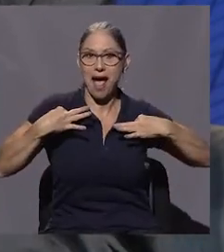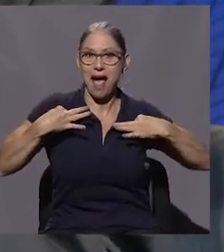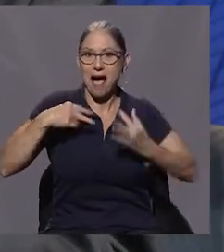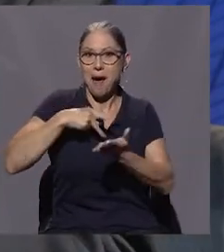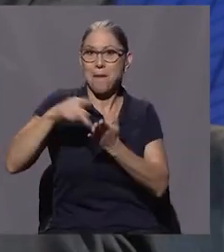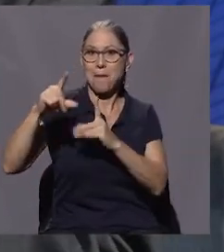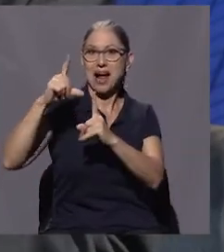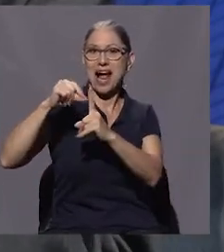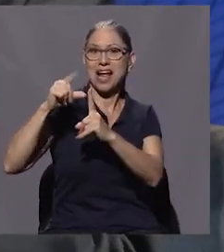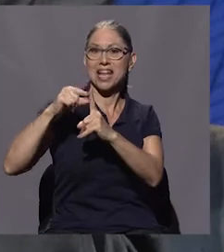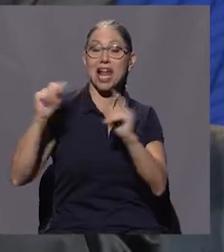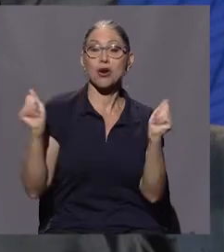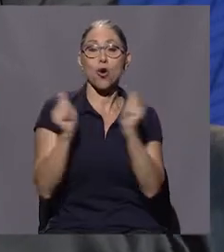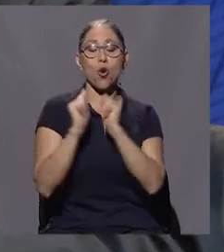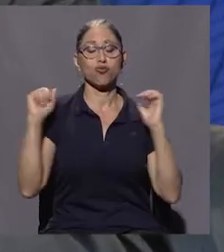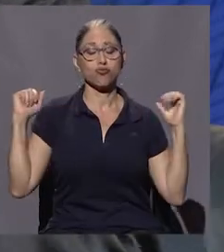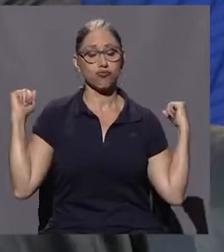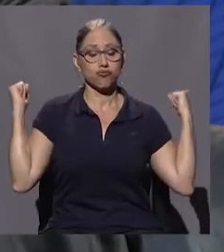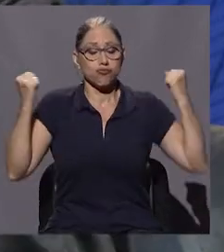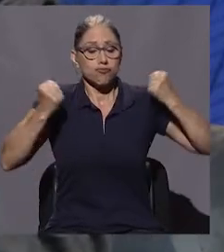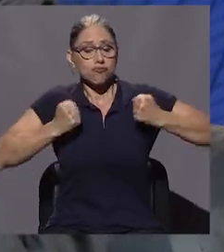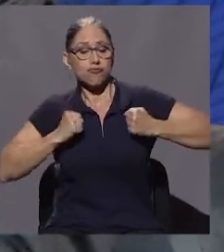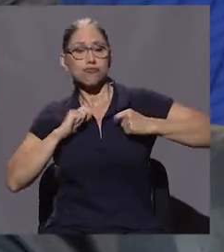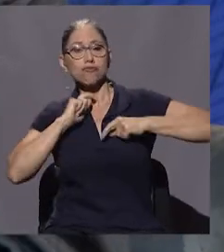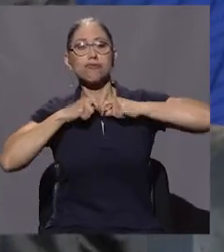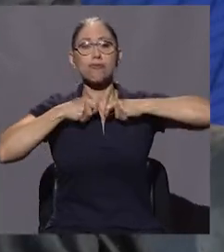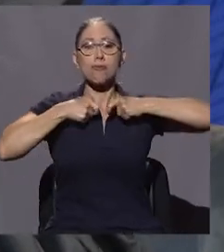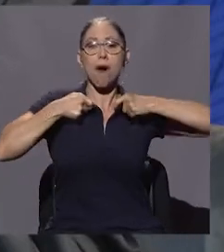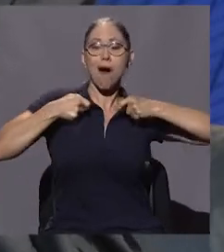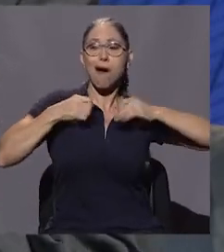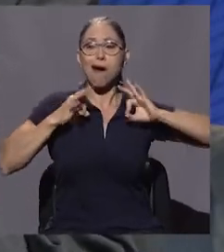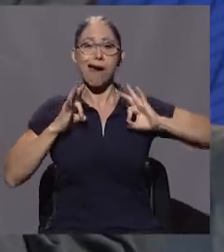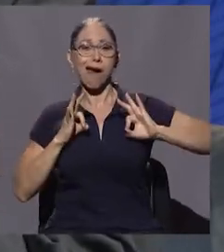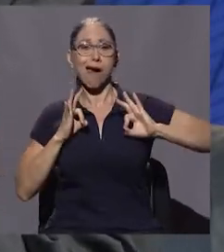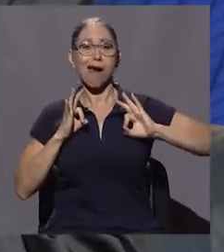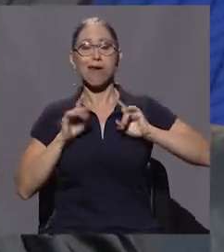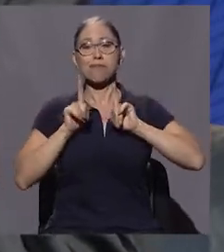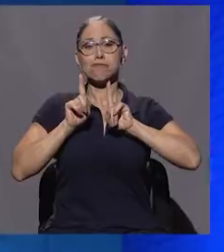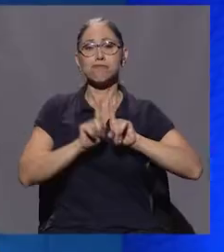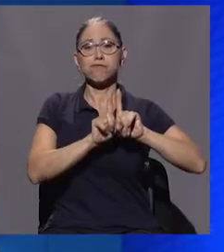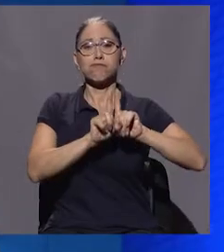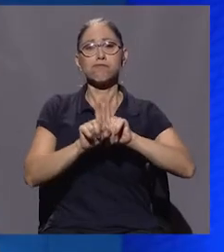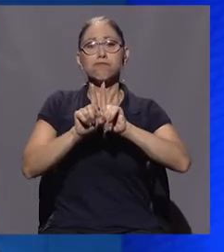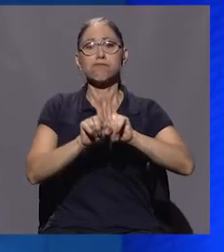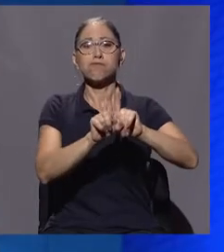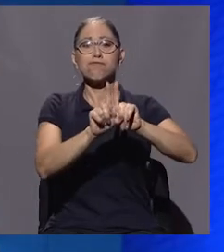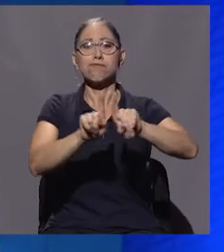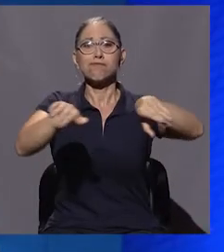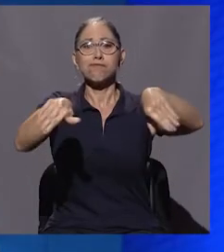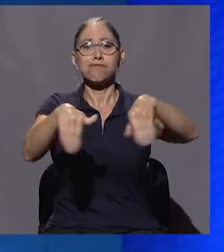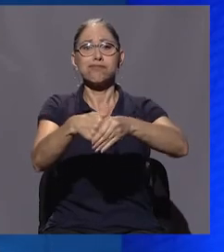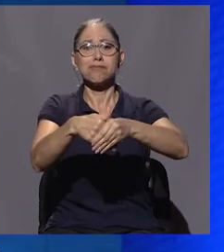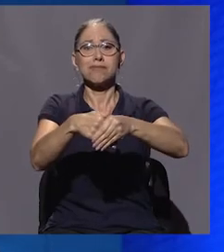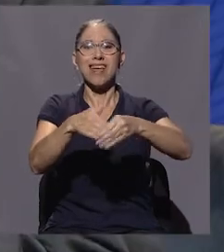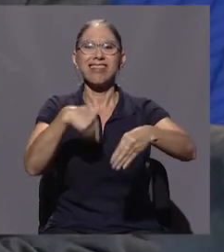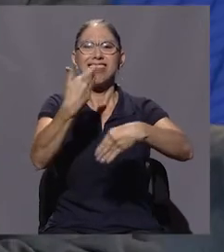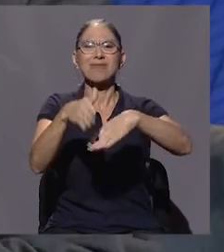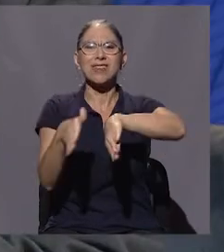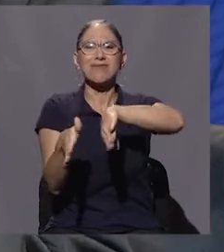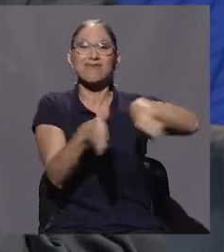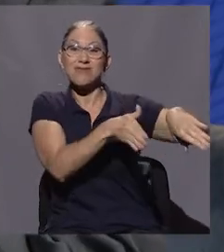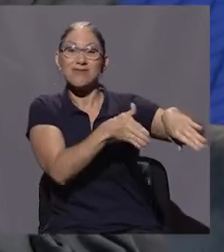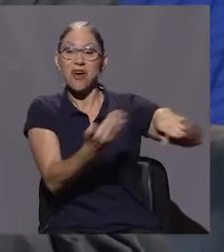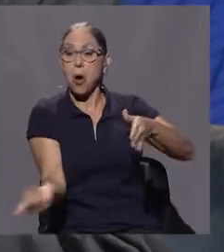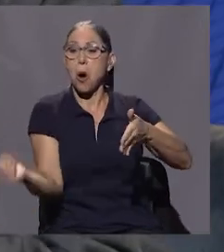y van al altar del smoking, y después se los tienen que quitar para volverse a poner el jean. Bueno, nosotros entramos a la